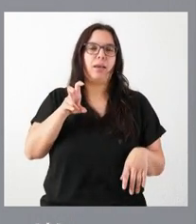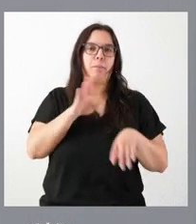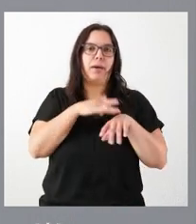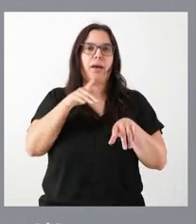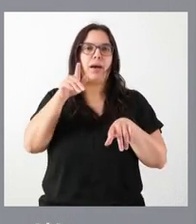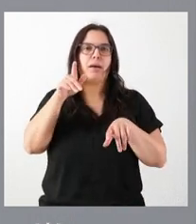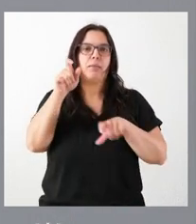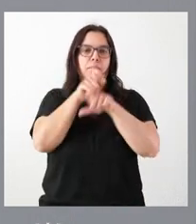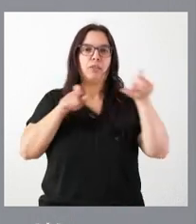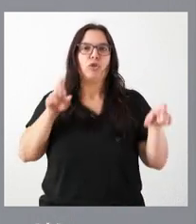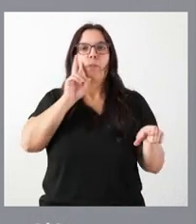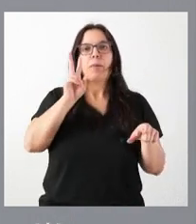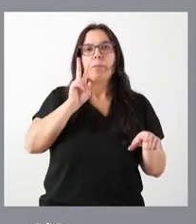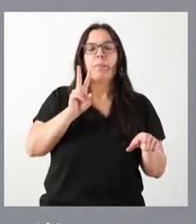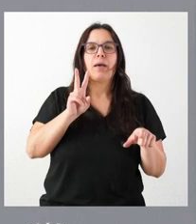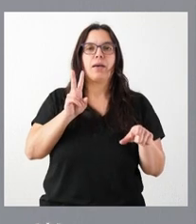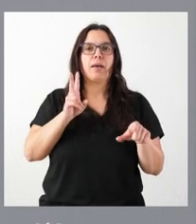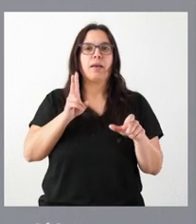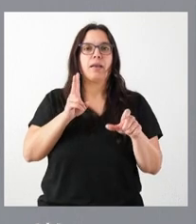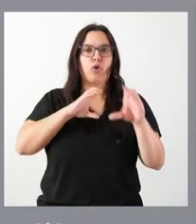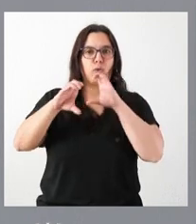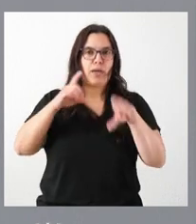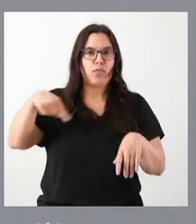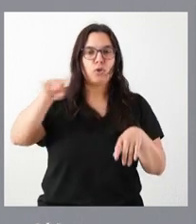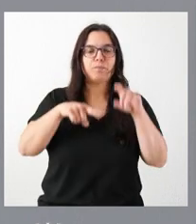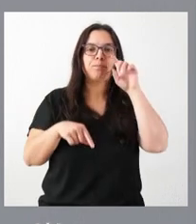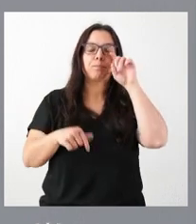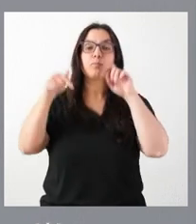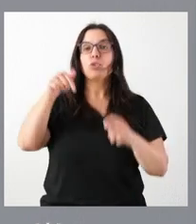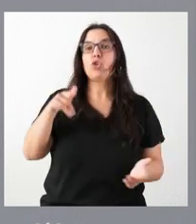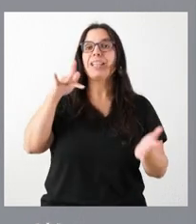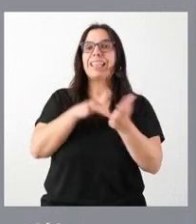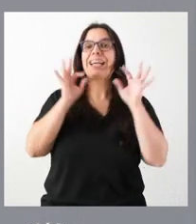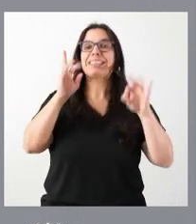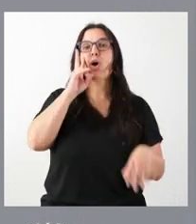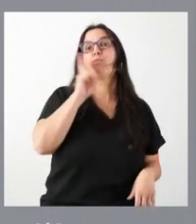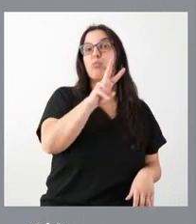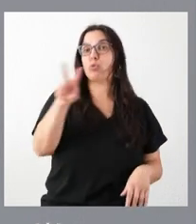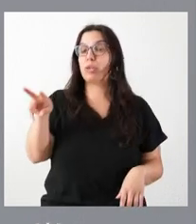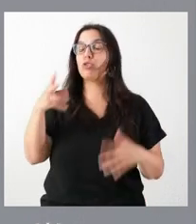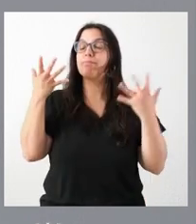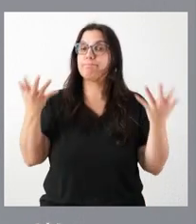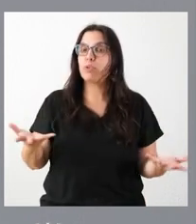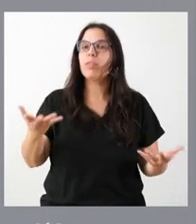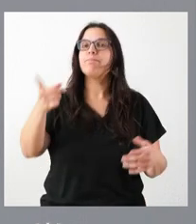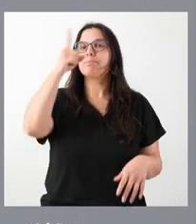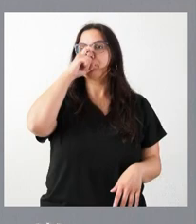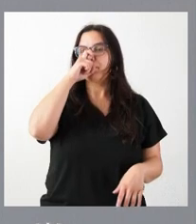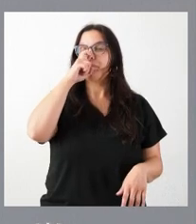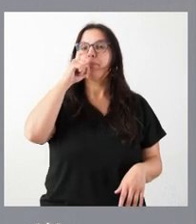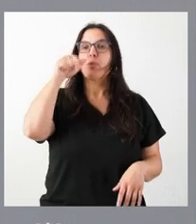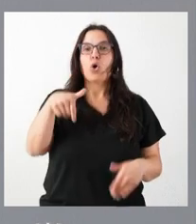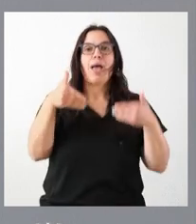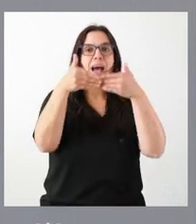que les siguen a través de sus instrumentos de comunicación. Hoy es el Día de los Museos y, como tal, recordamos que están